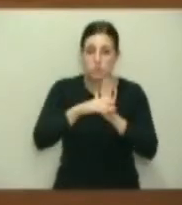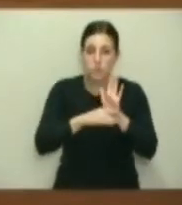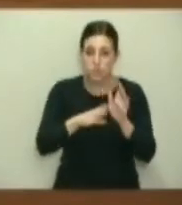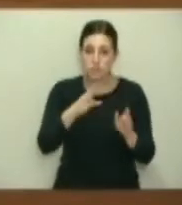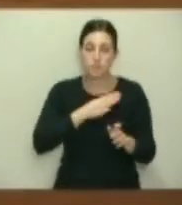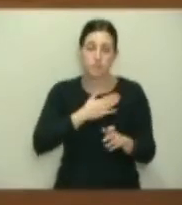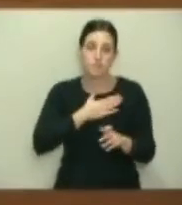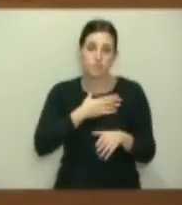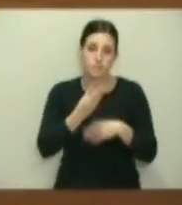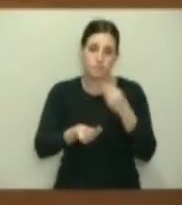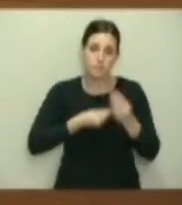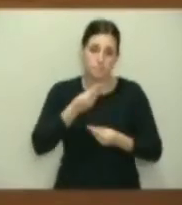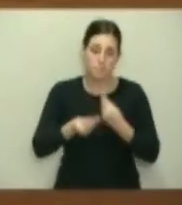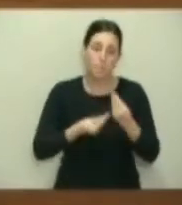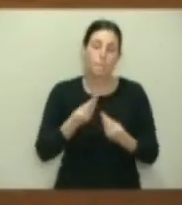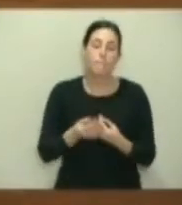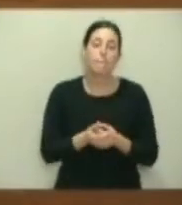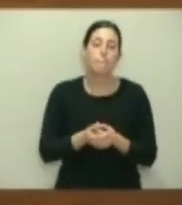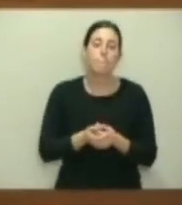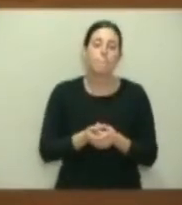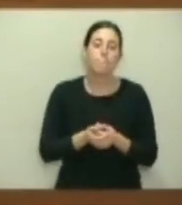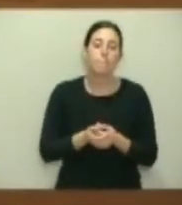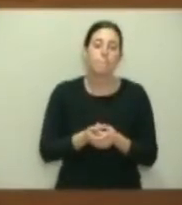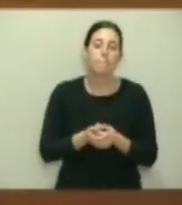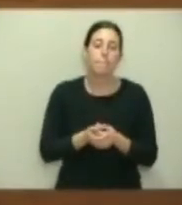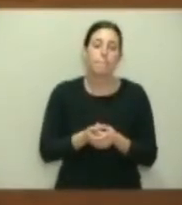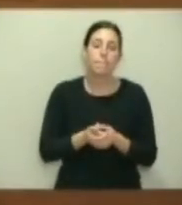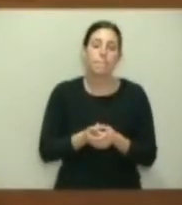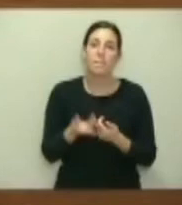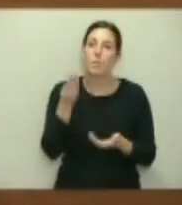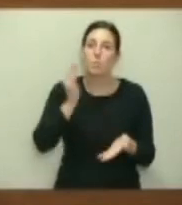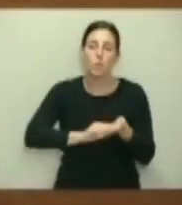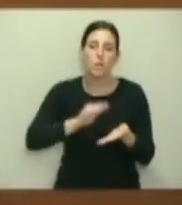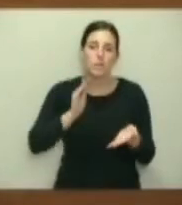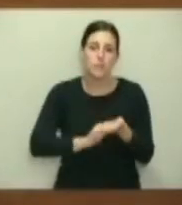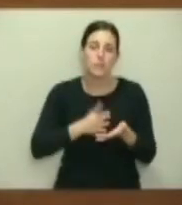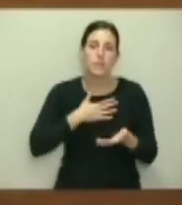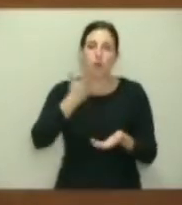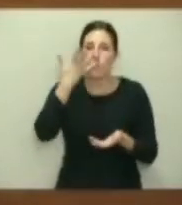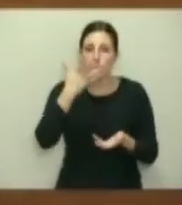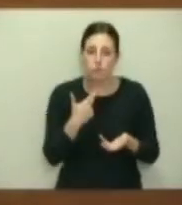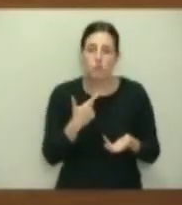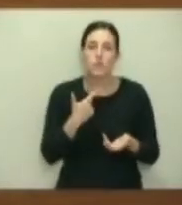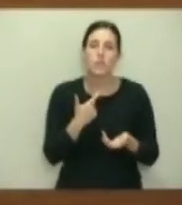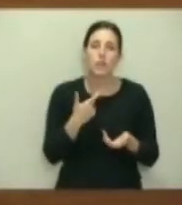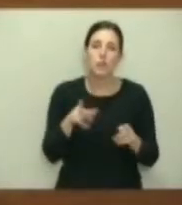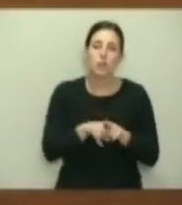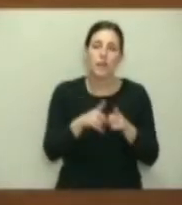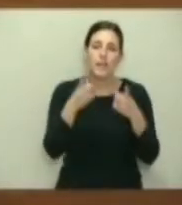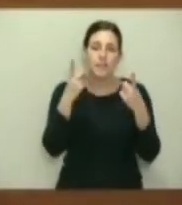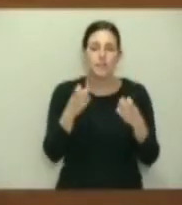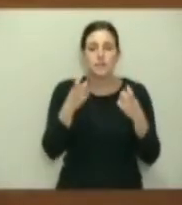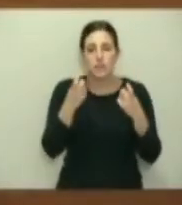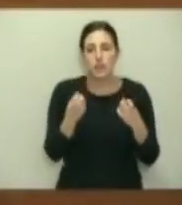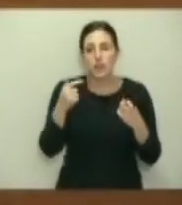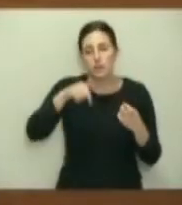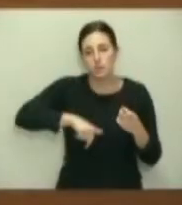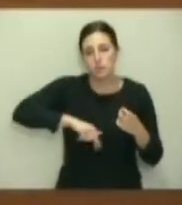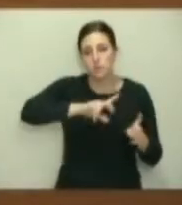disposición, en todo caso. Pero en muchas ocasiones nos gustaría que no hubiese necesidad de